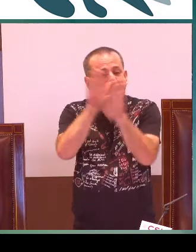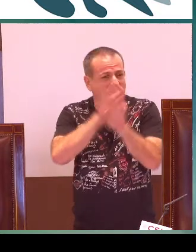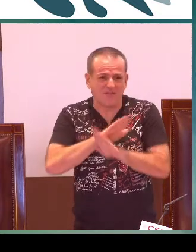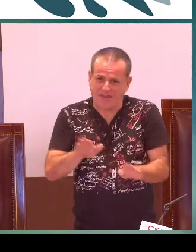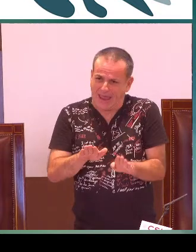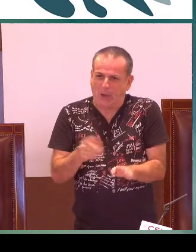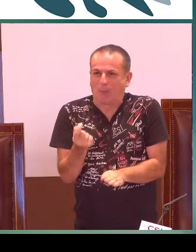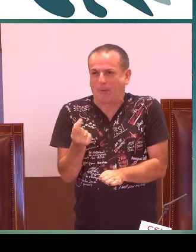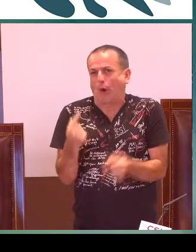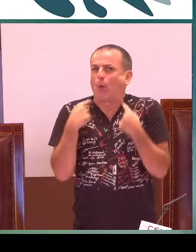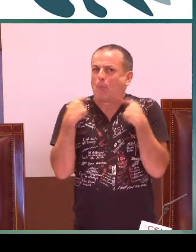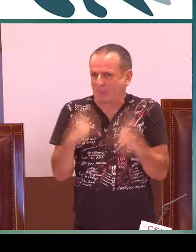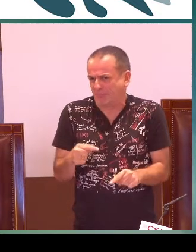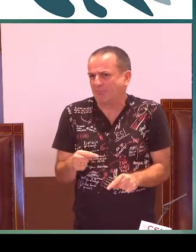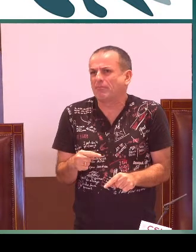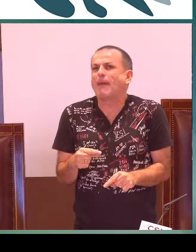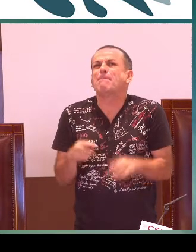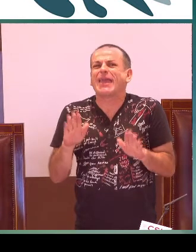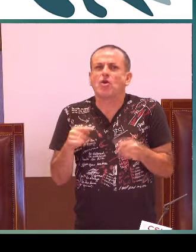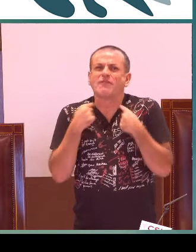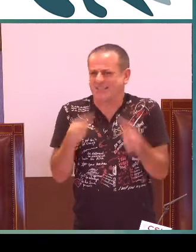de la lengua de signos en el currículum.